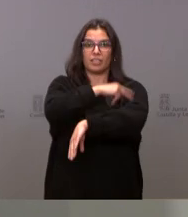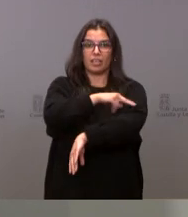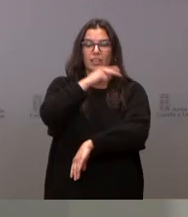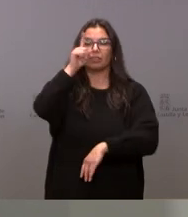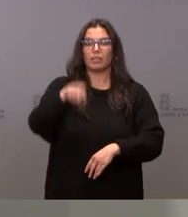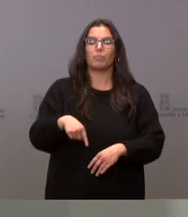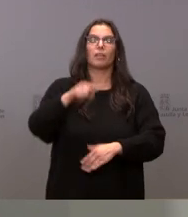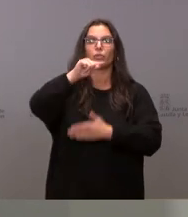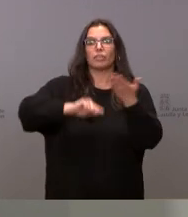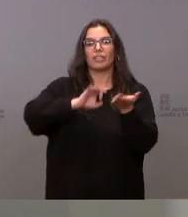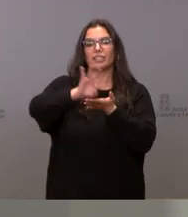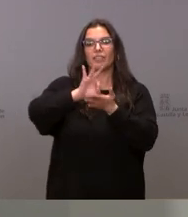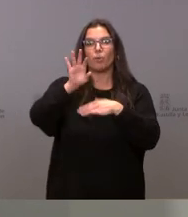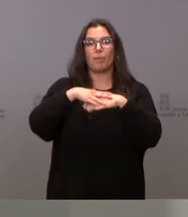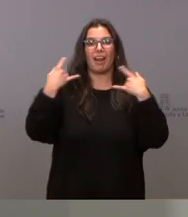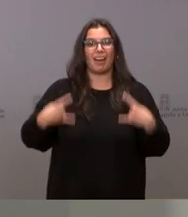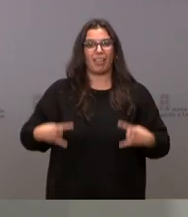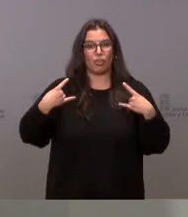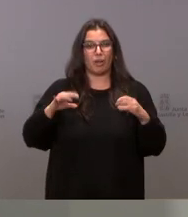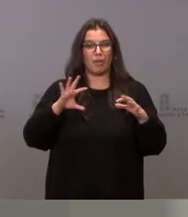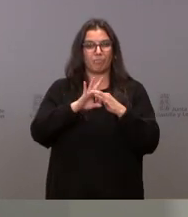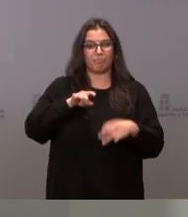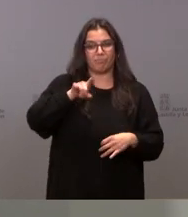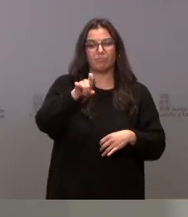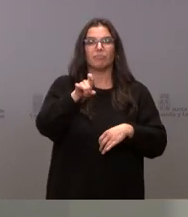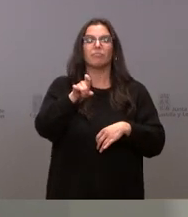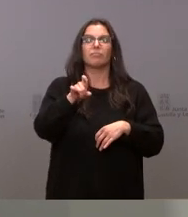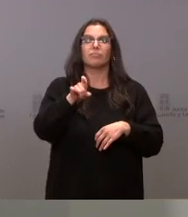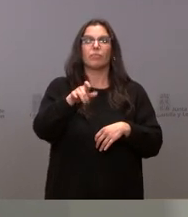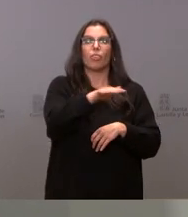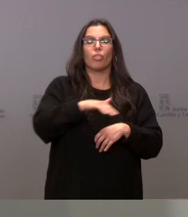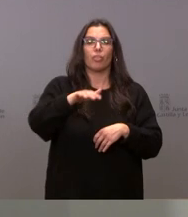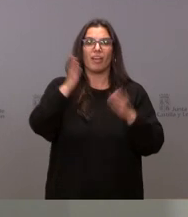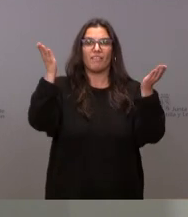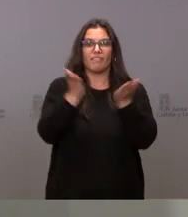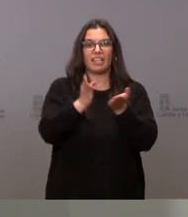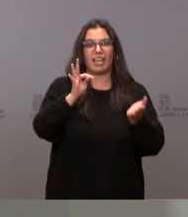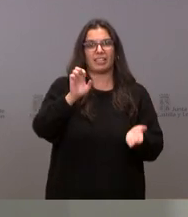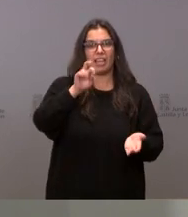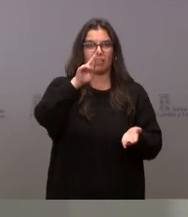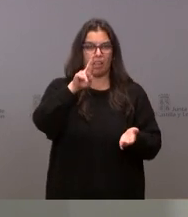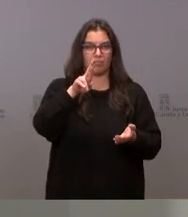para acercar la radioterapia oncológica a los pacientes del Valle del Tieta.